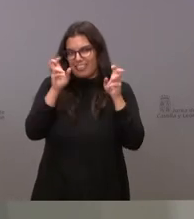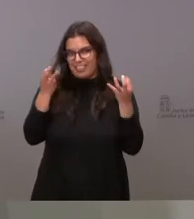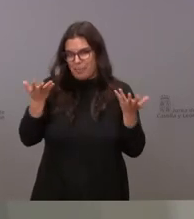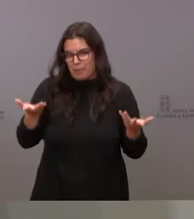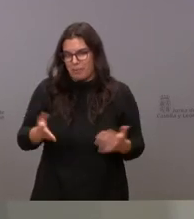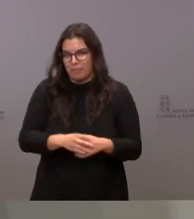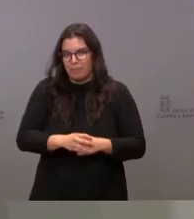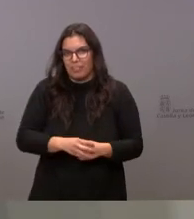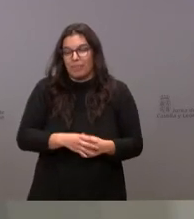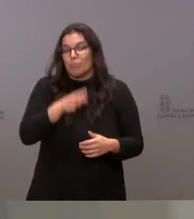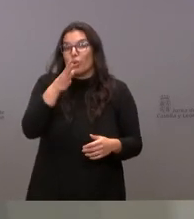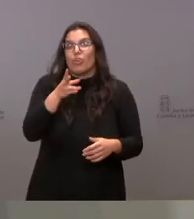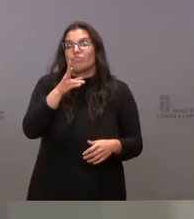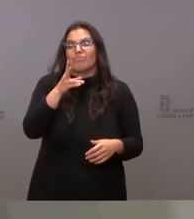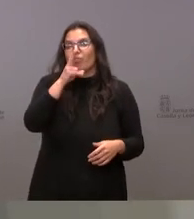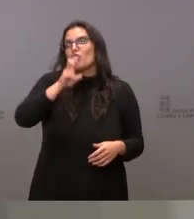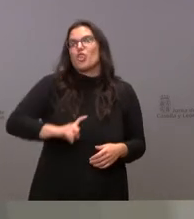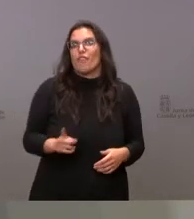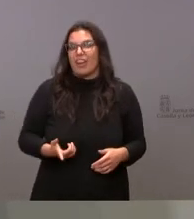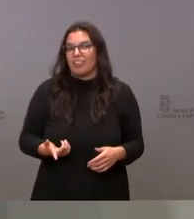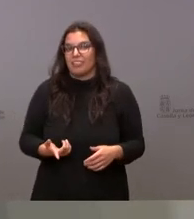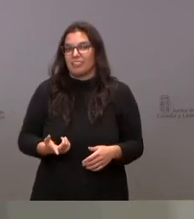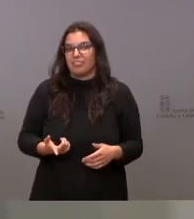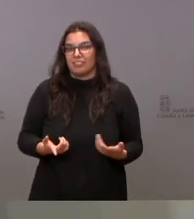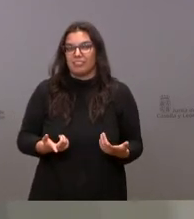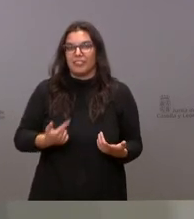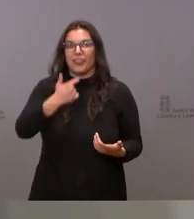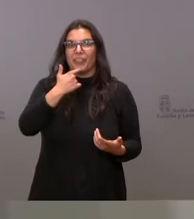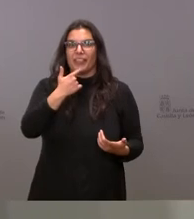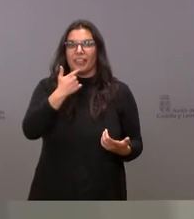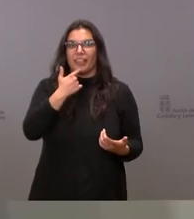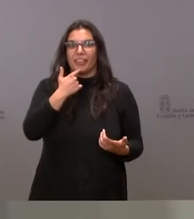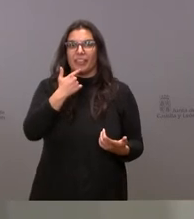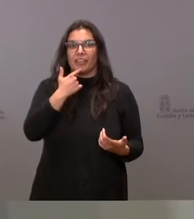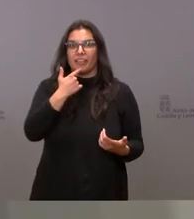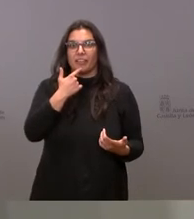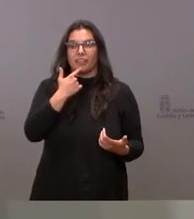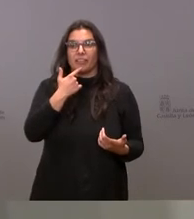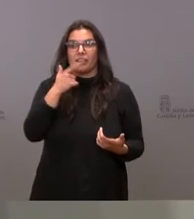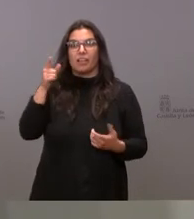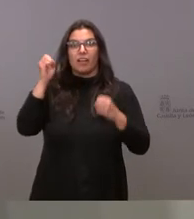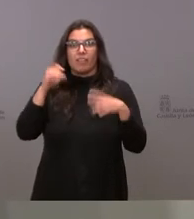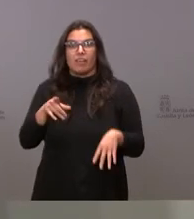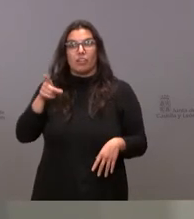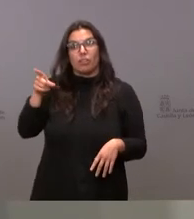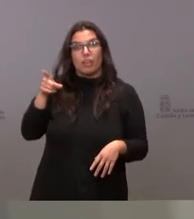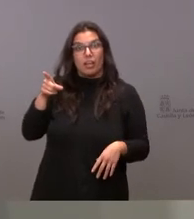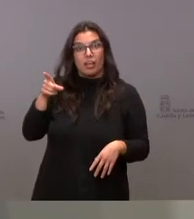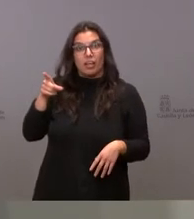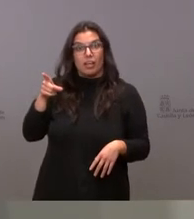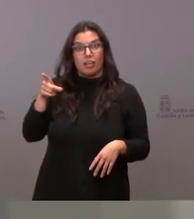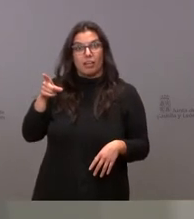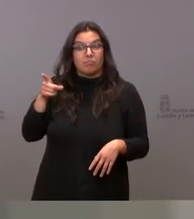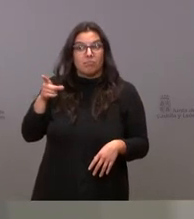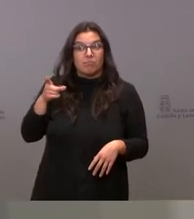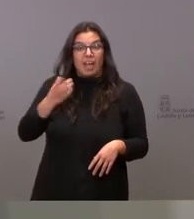No me vale decir que es que yo he abandonado al partido porque él es alcalde porque tiene el apoyo de los concejales del Partido